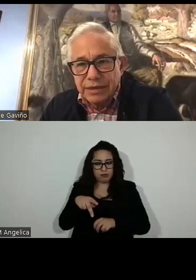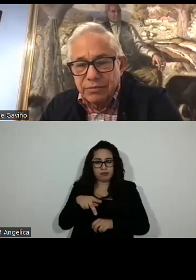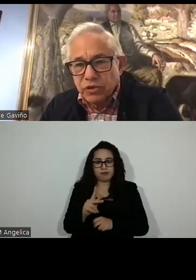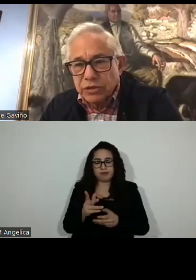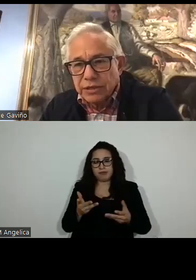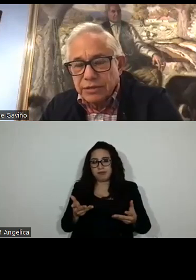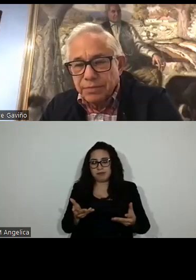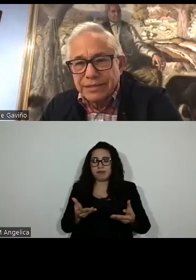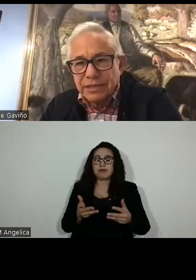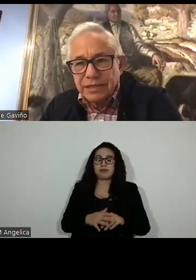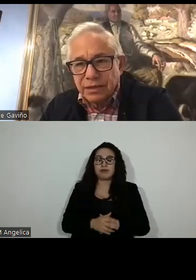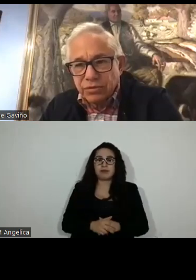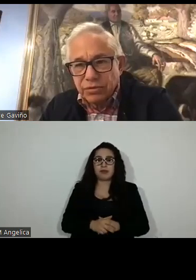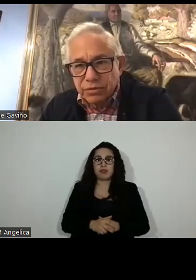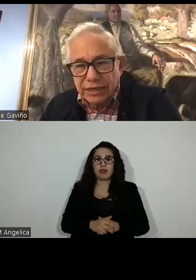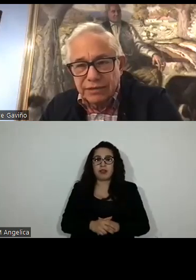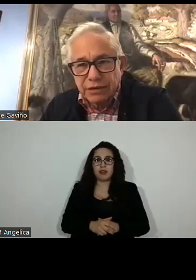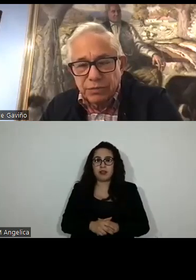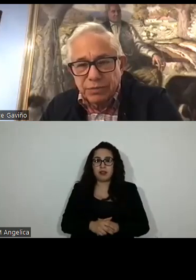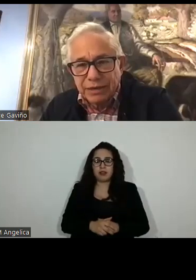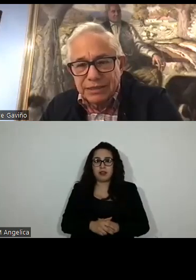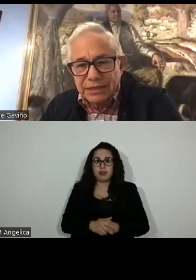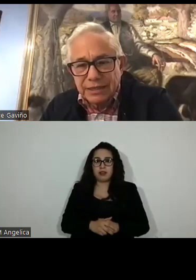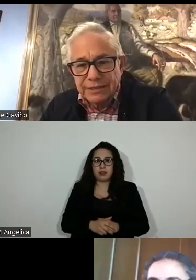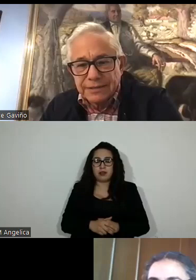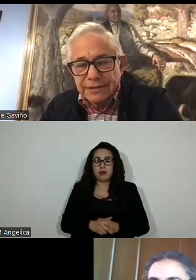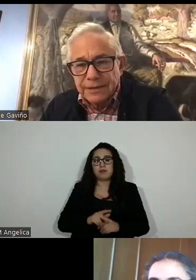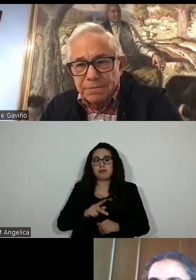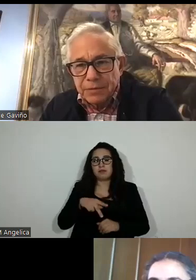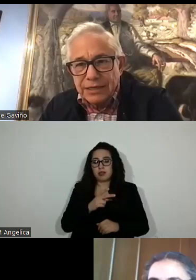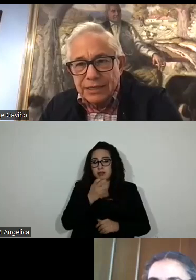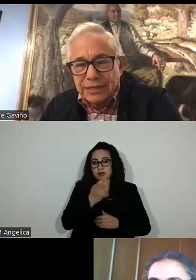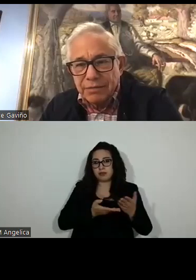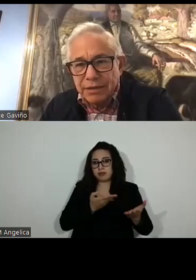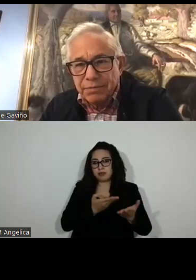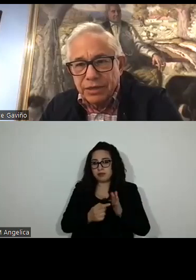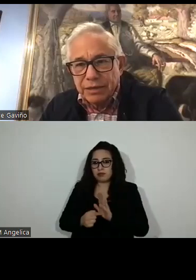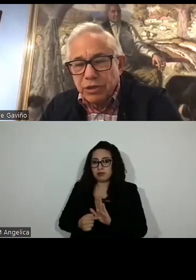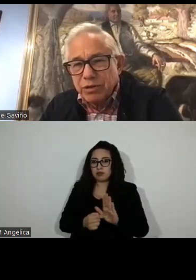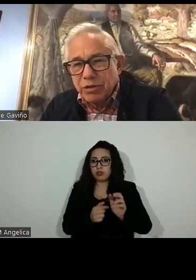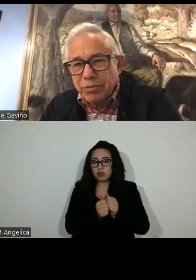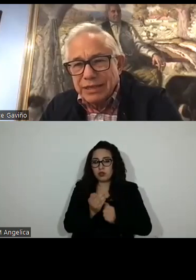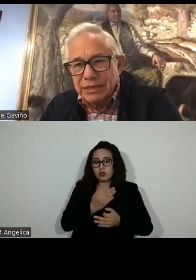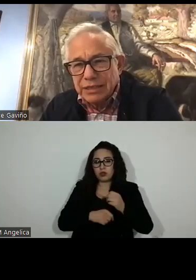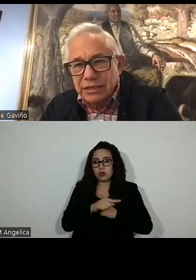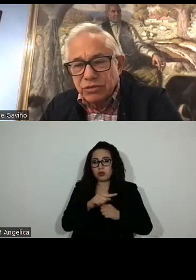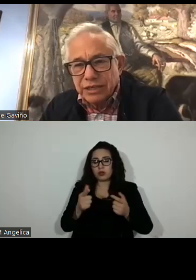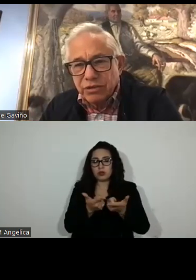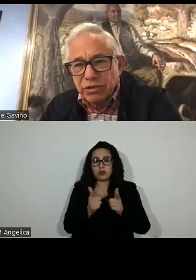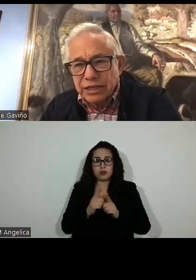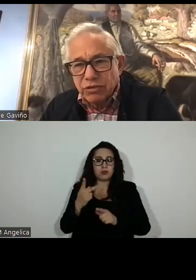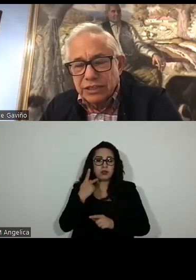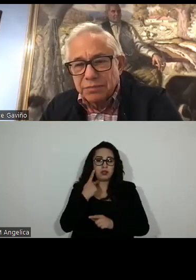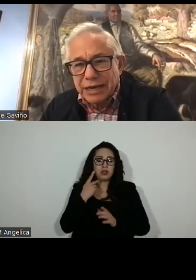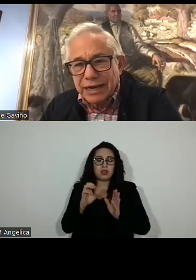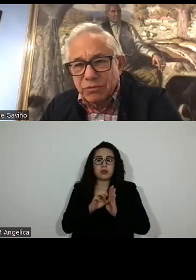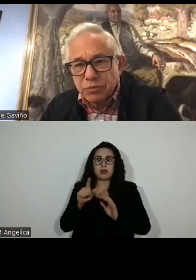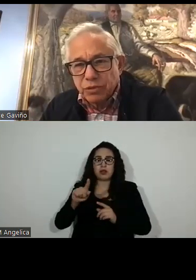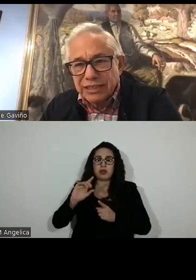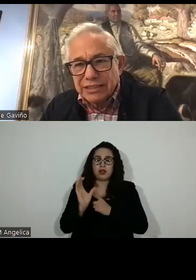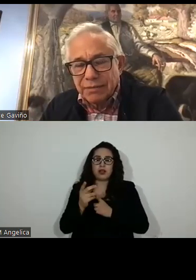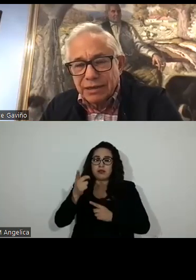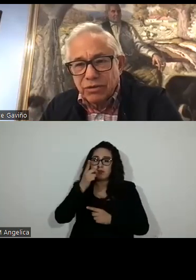habíamos presentado a las fracciones parlamentarias el dictamen, por ejemplo, de medio ambiente y nos dijeron que nos